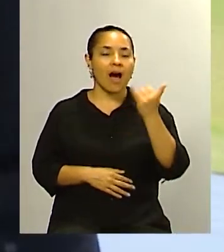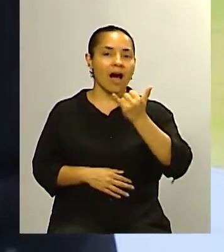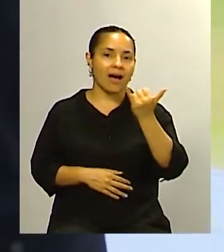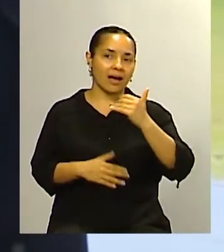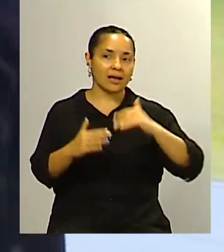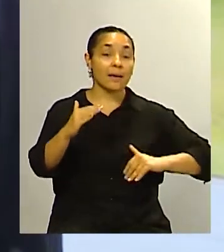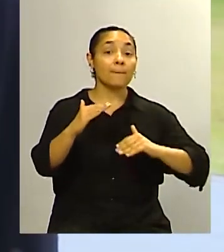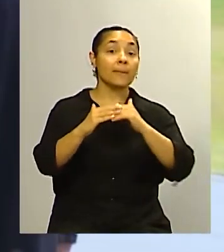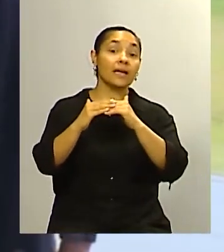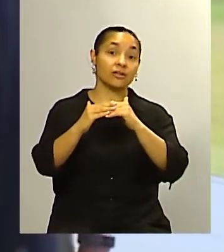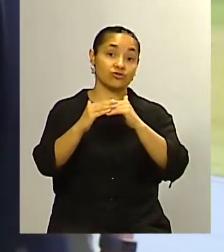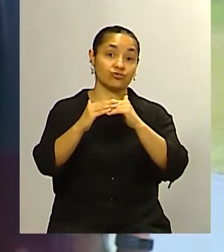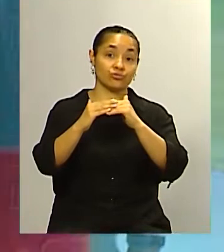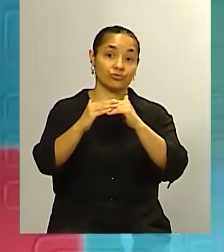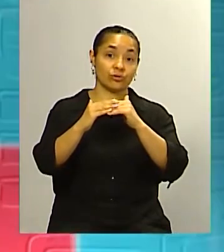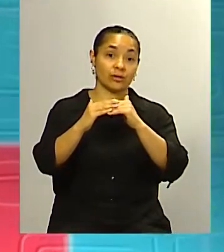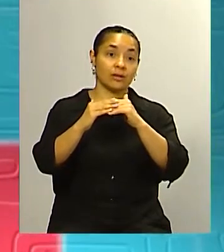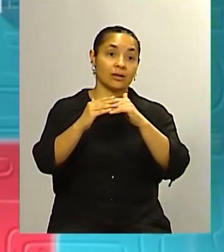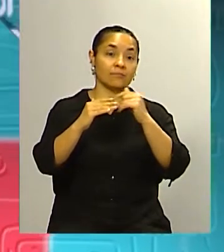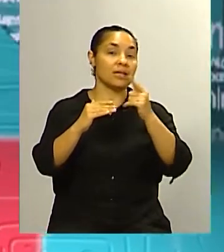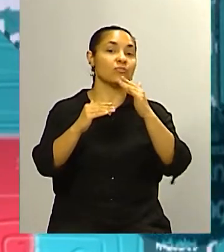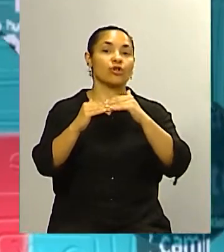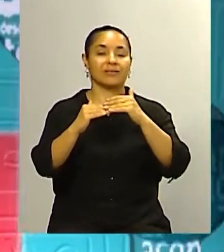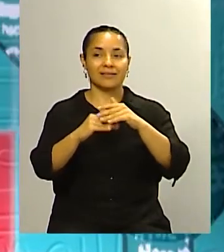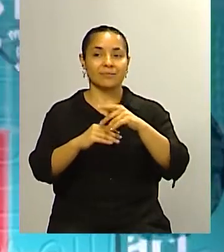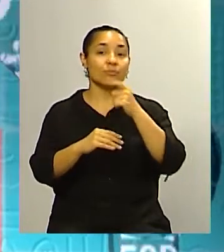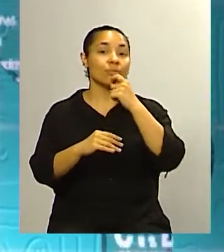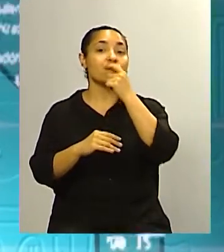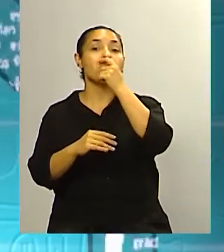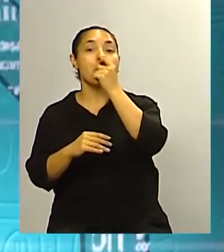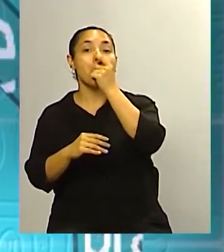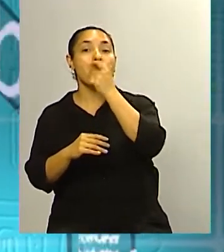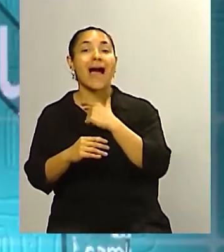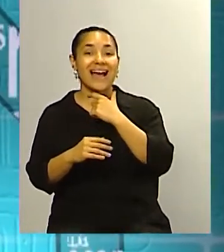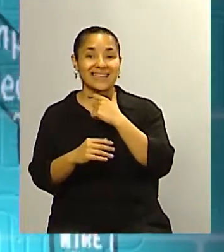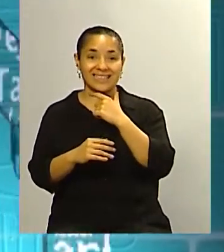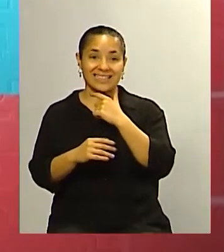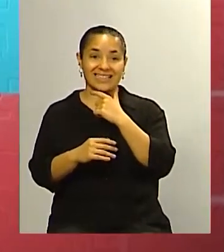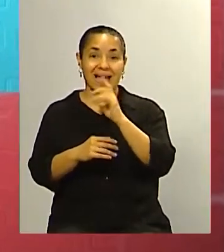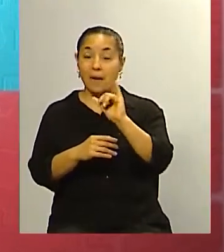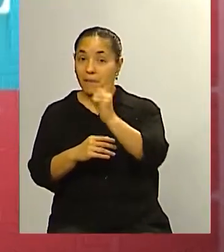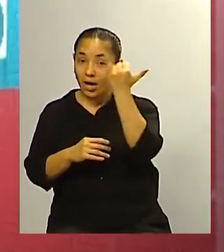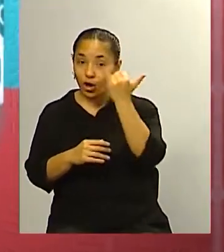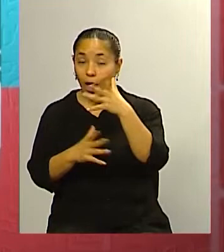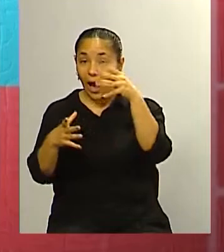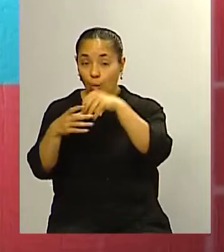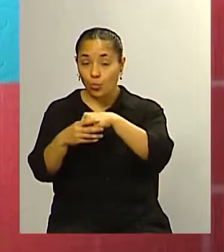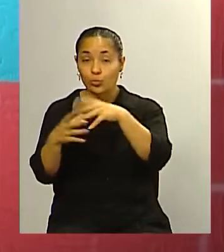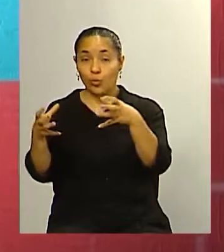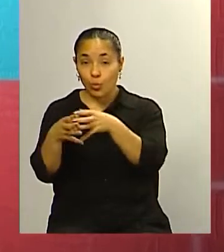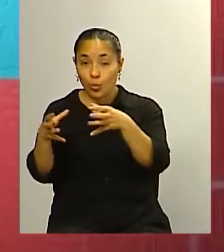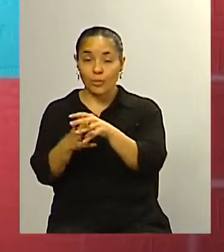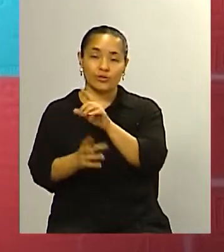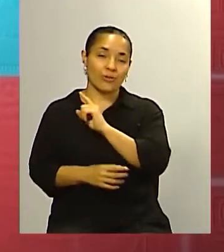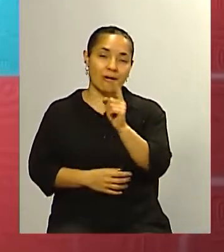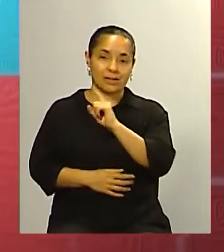alto y un techo muy bajo en el caso de Macri ni siquiera es el mejor dentro de su propia fuerza ¿no? entonces hay que repensar